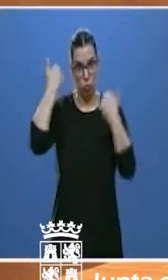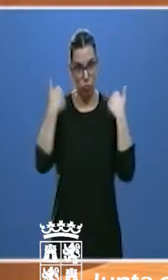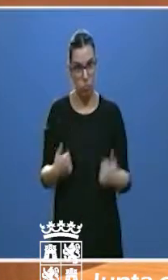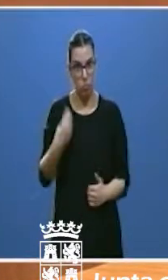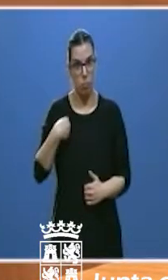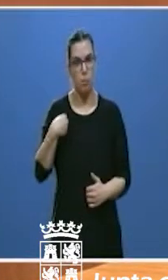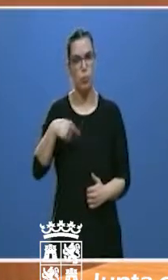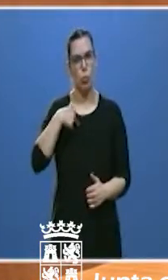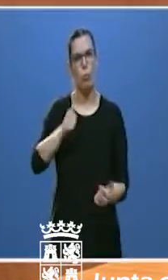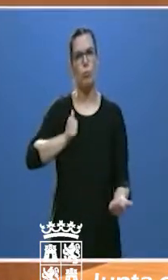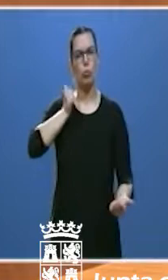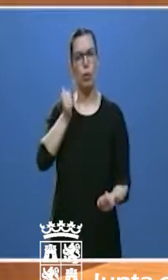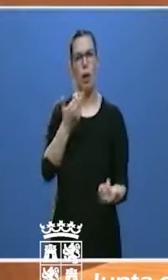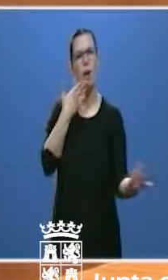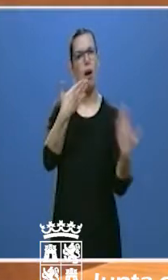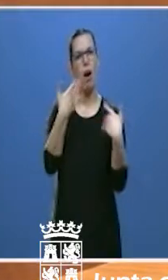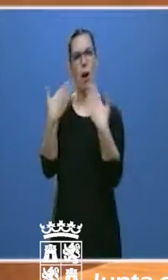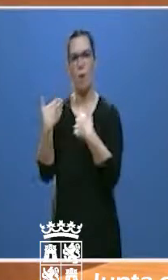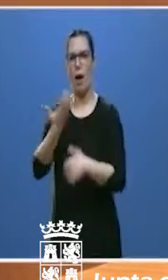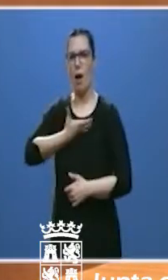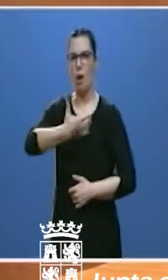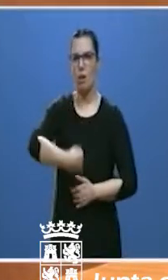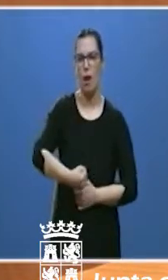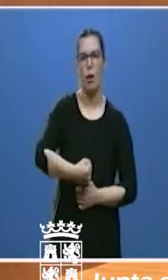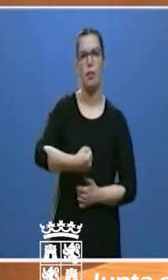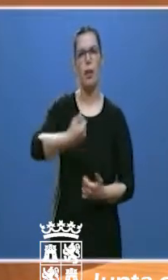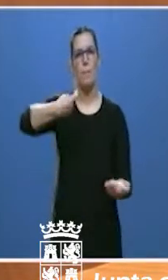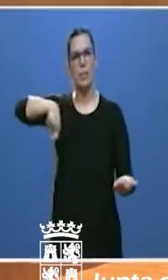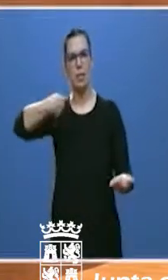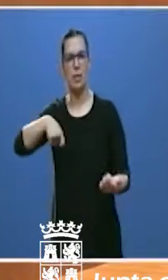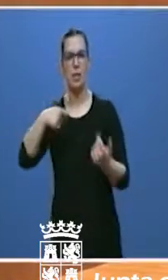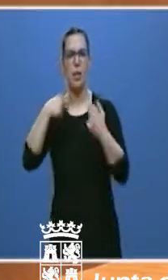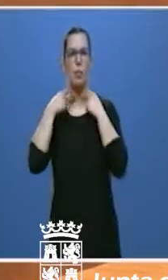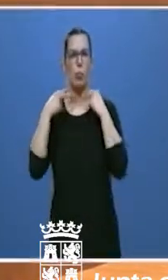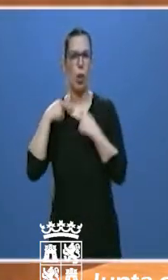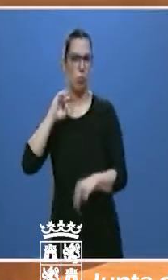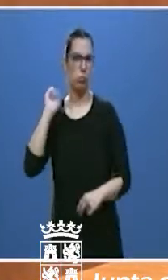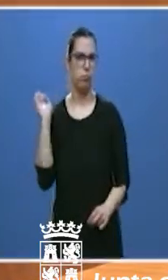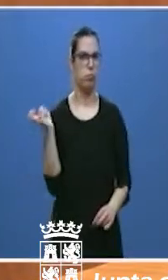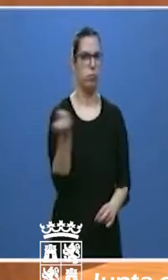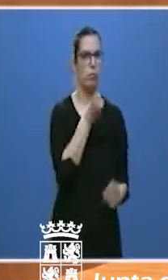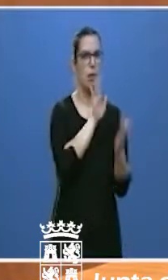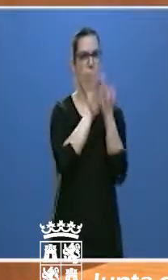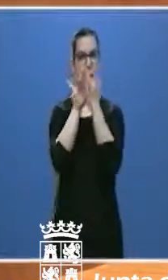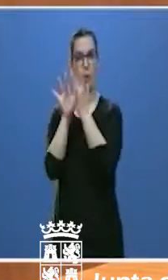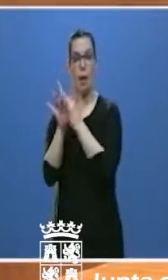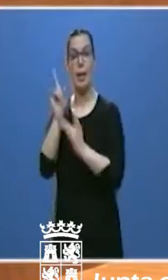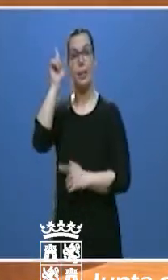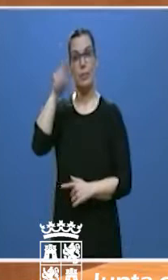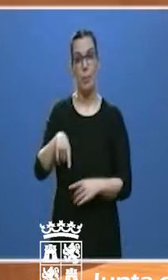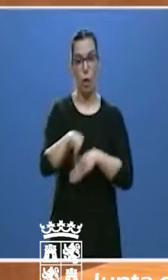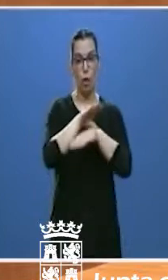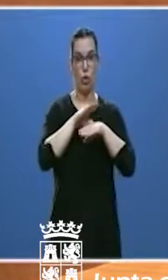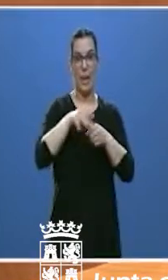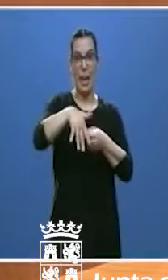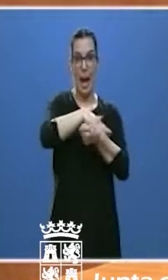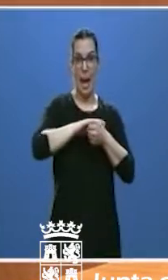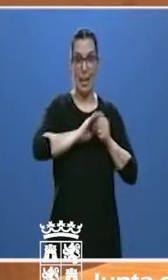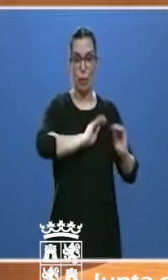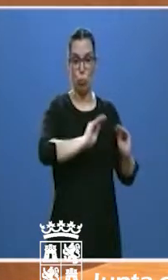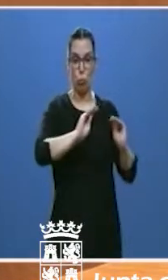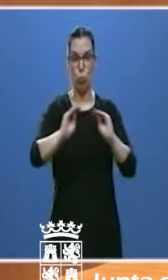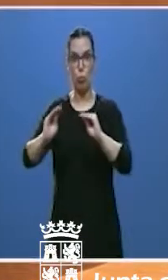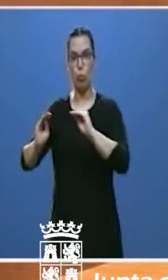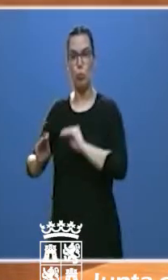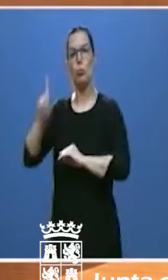oportunidad de hablar con numerosos alcaldes y presidentes de diputación y las consejerías en sus distintas áreas han